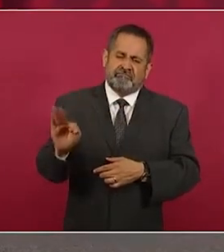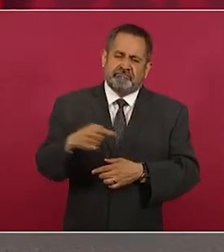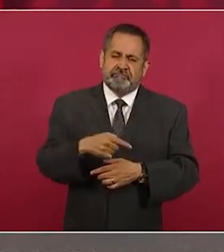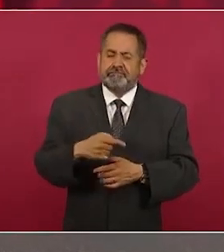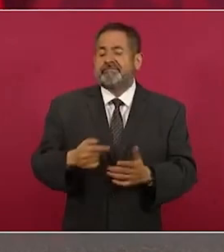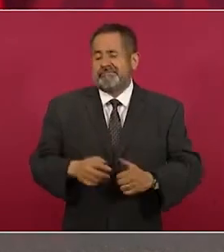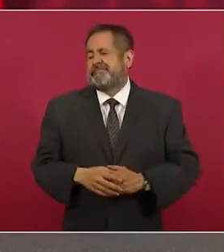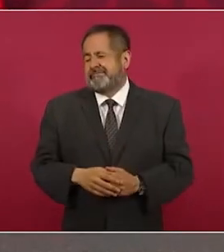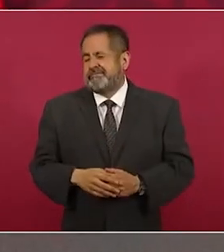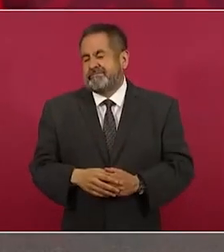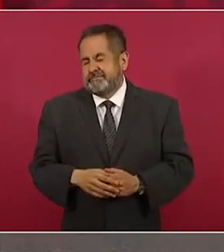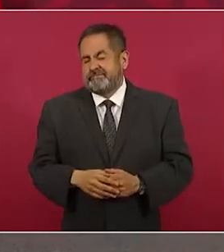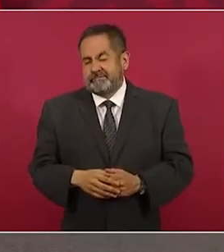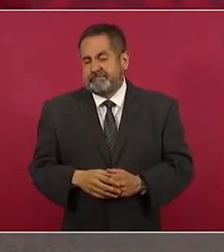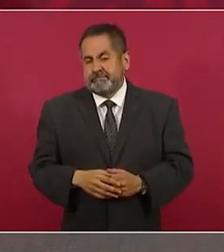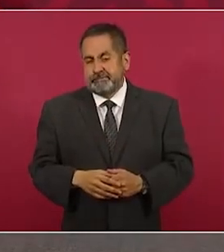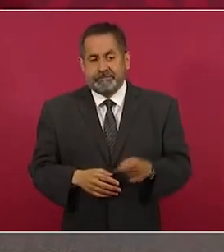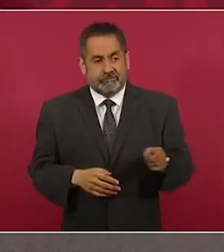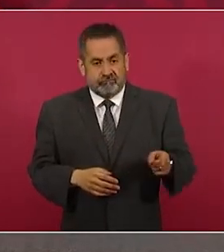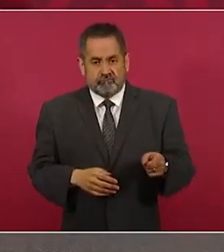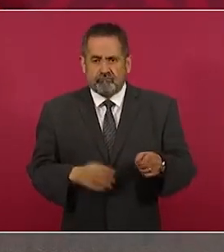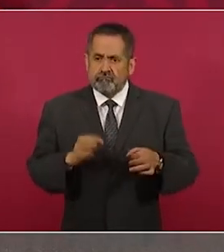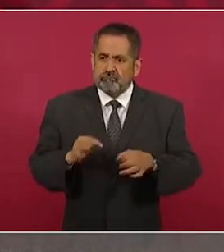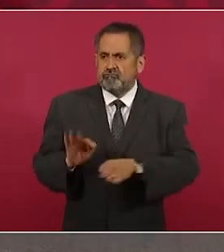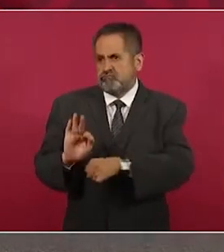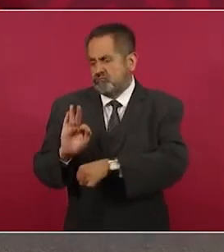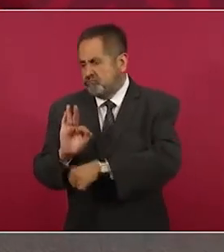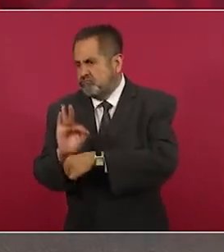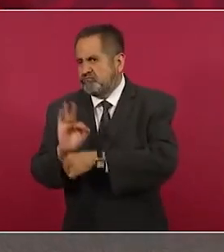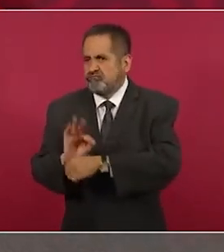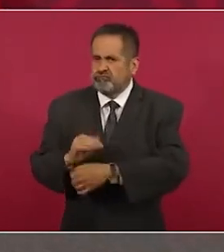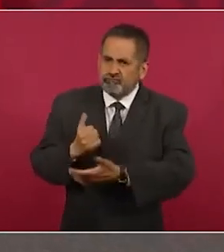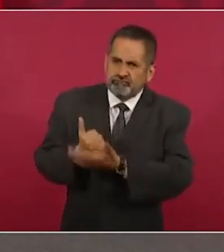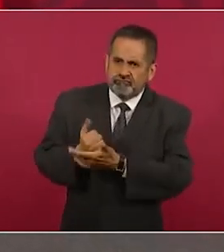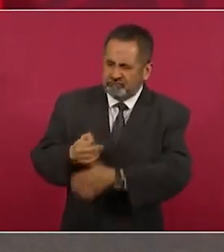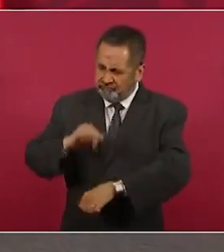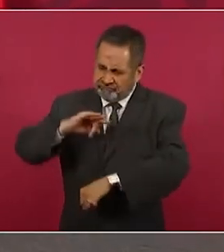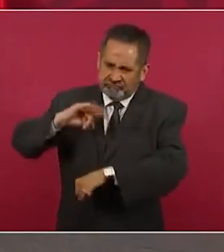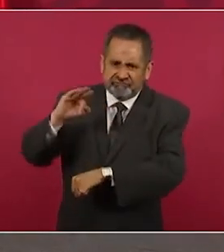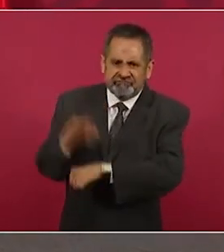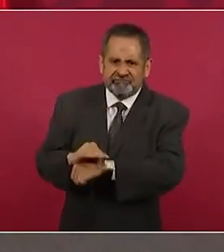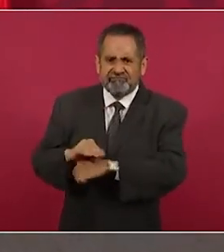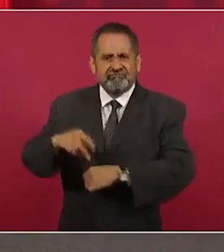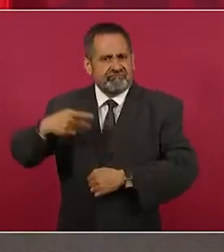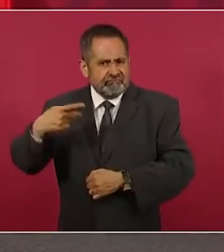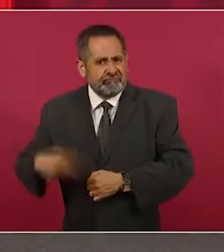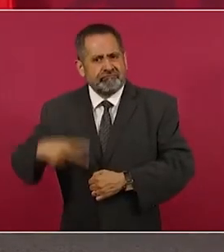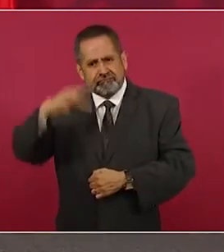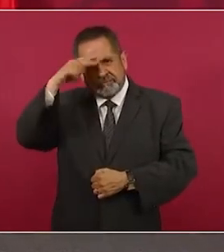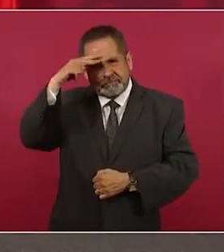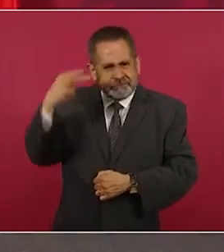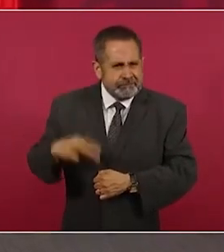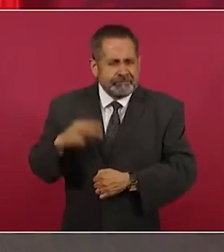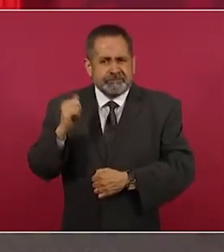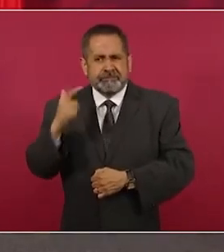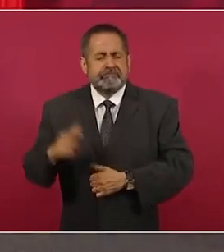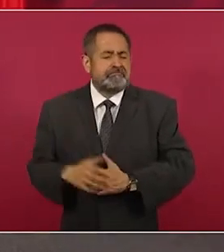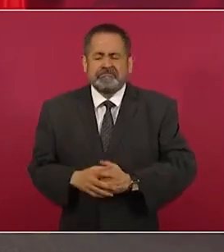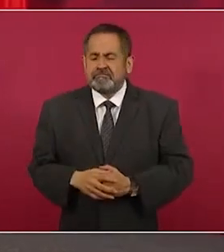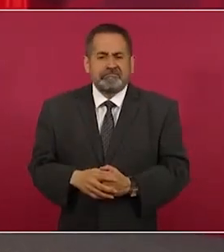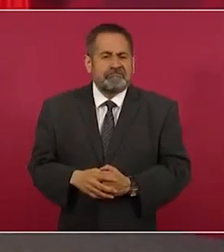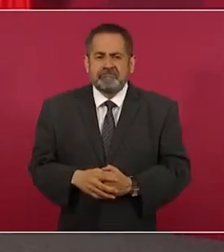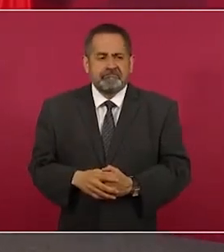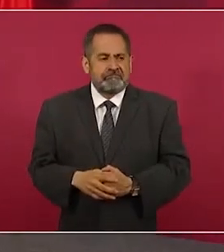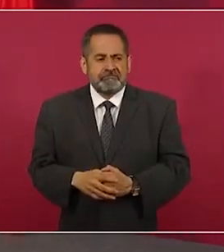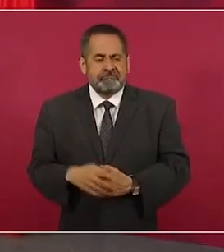vez de defender los intereses del pueblo, de la nación, en vez de